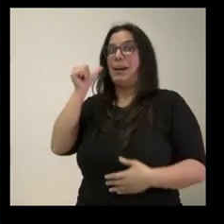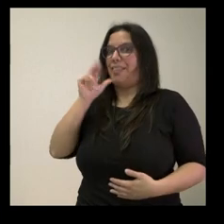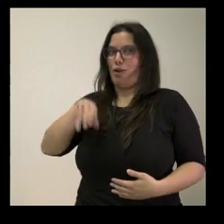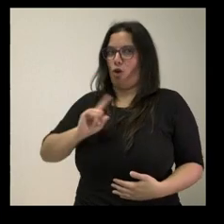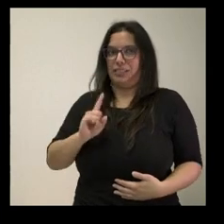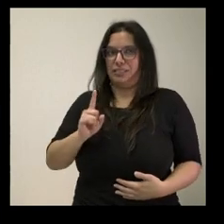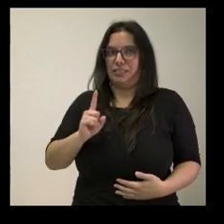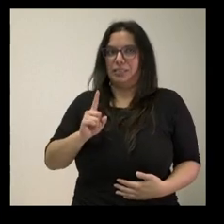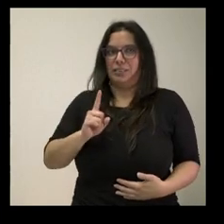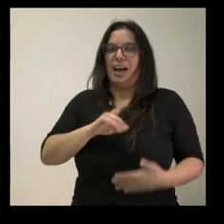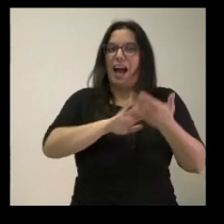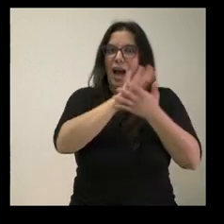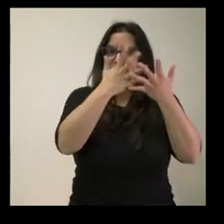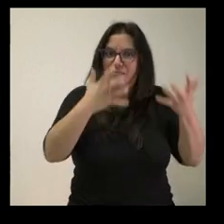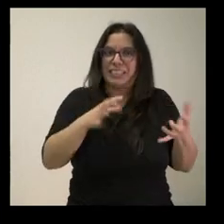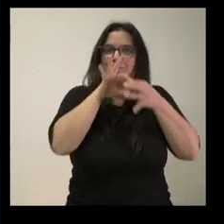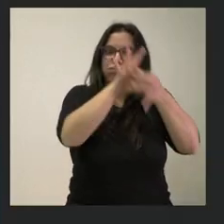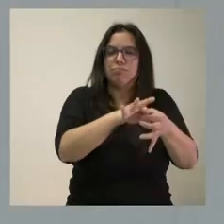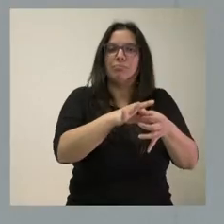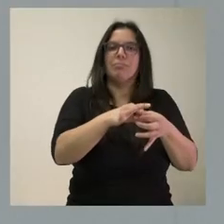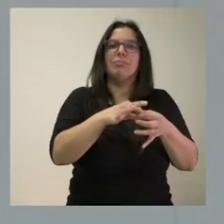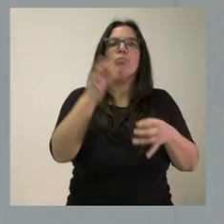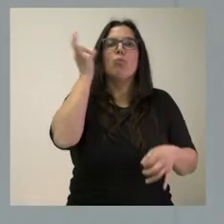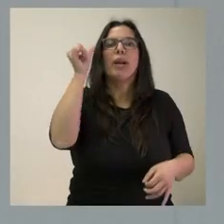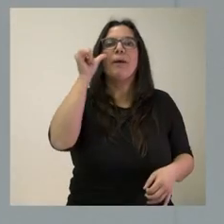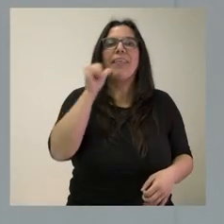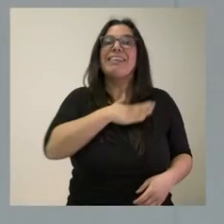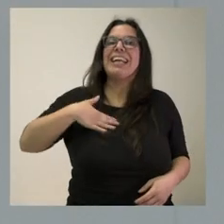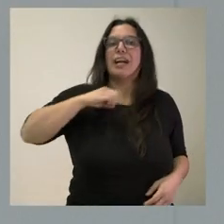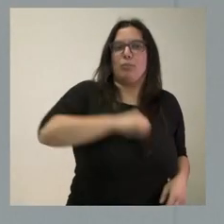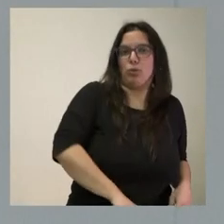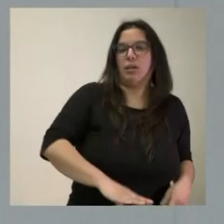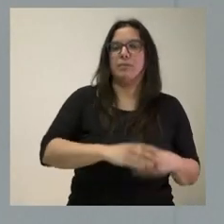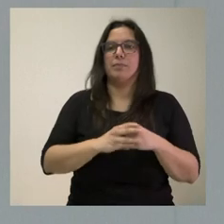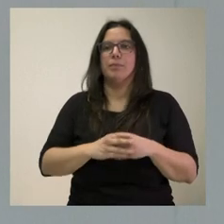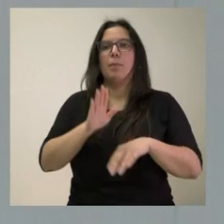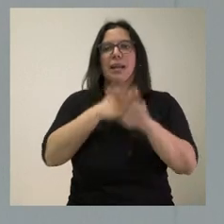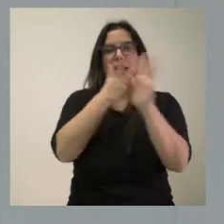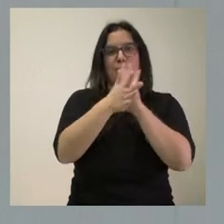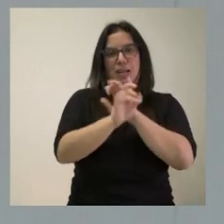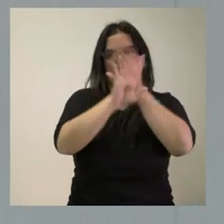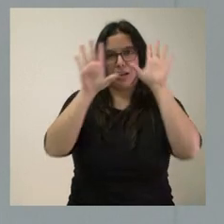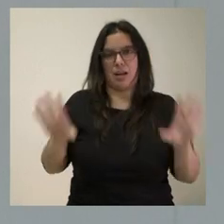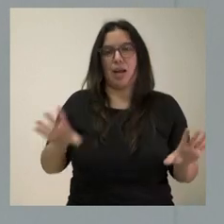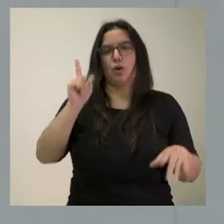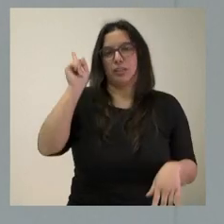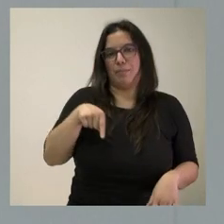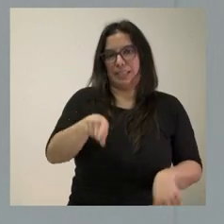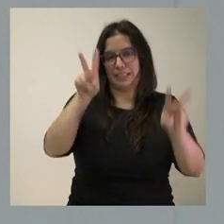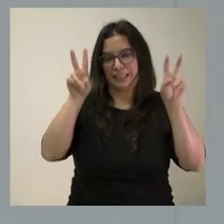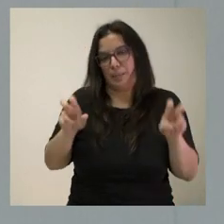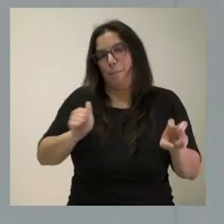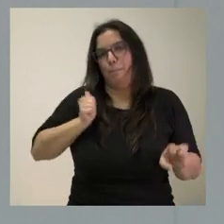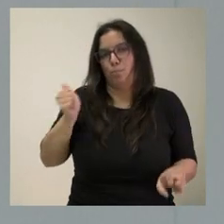No sé si nos lo puede concretar o… Pues con concretar y dejarlo muy claro también en este asunto, por si